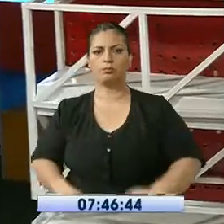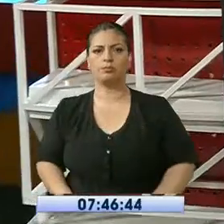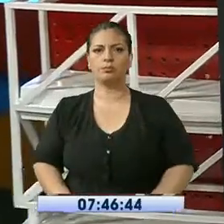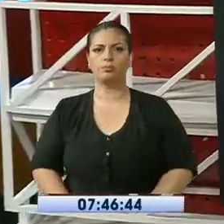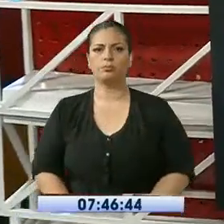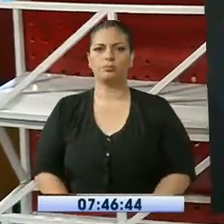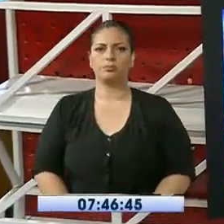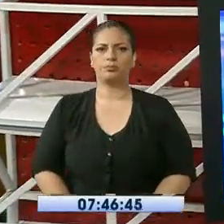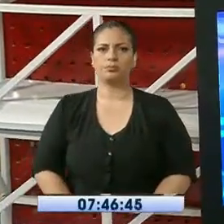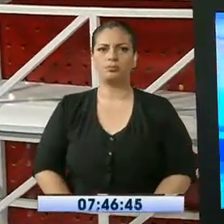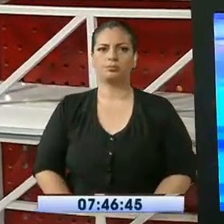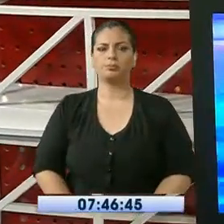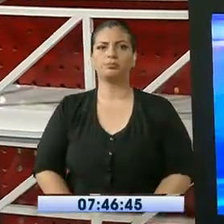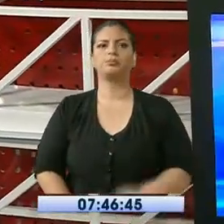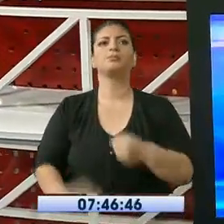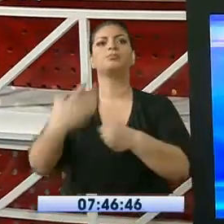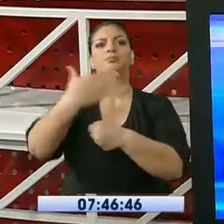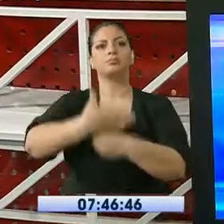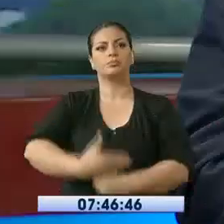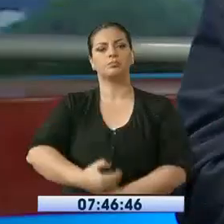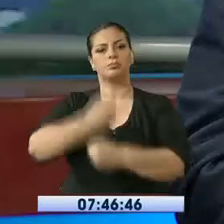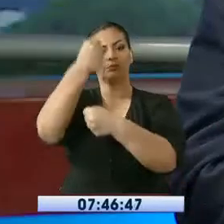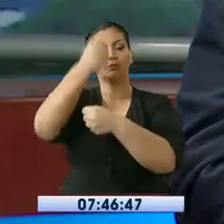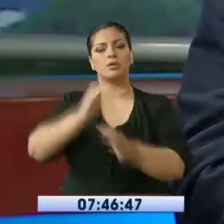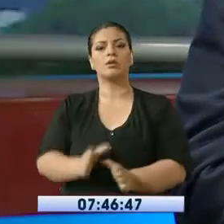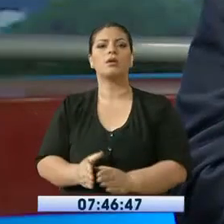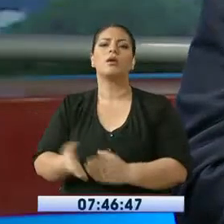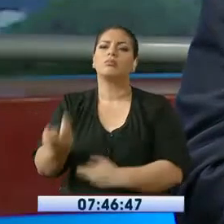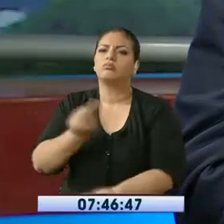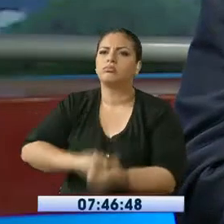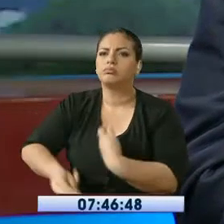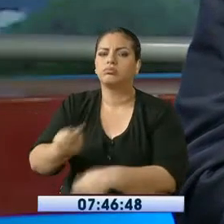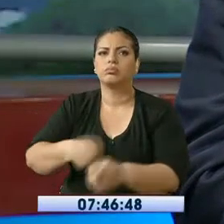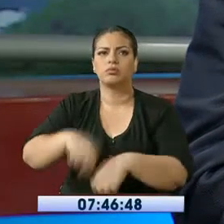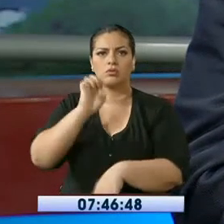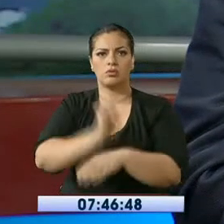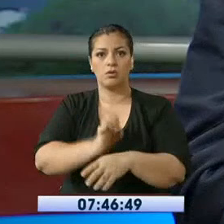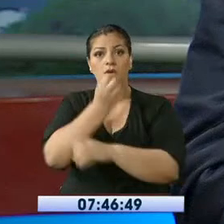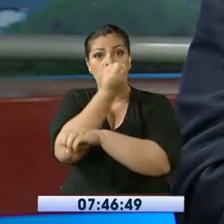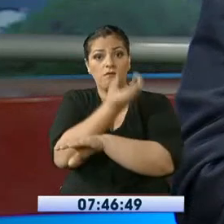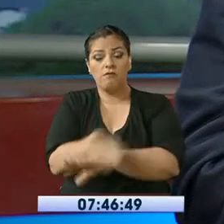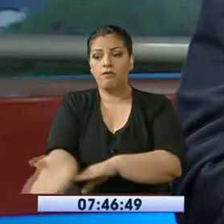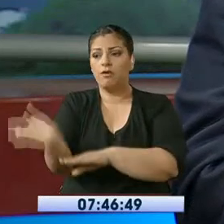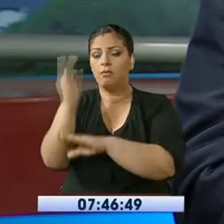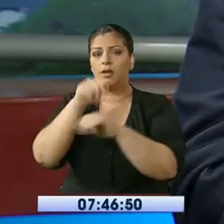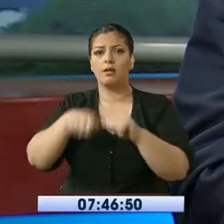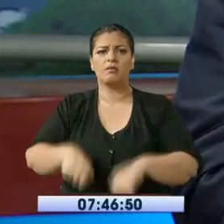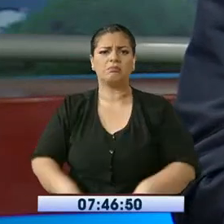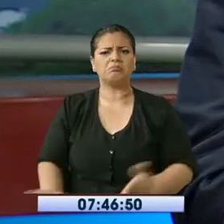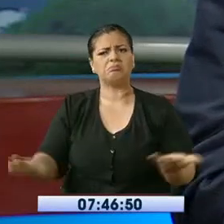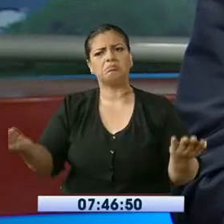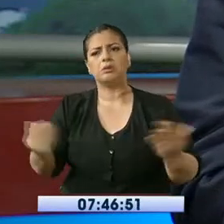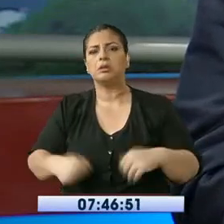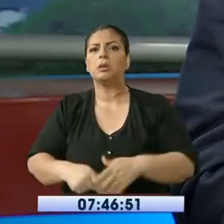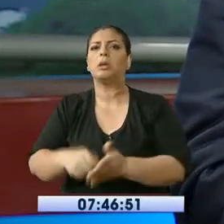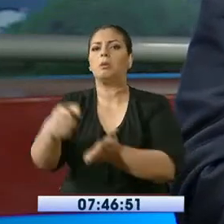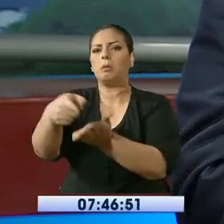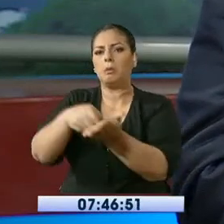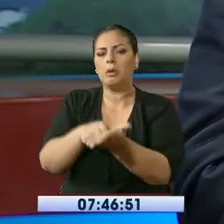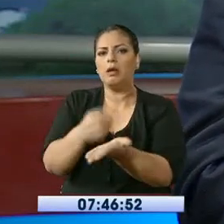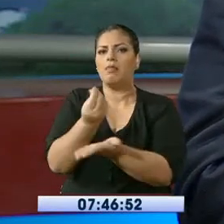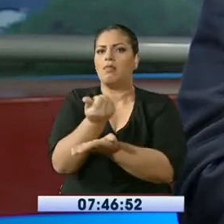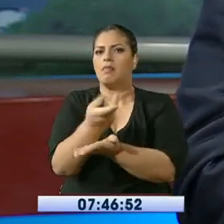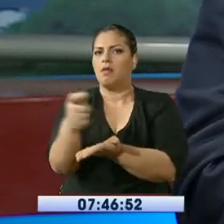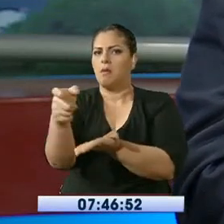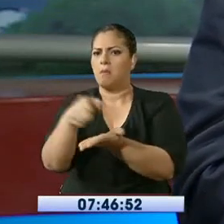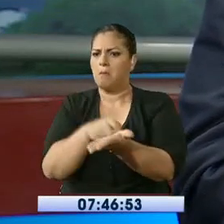La Federación de las Cámaras de Comercio del Ecuador consideran que el uso del dinero electrónico podría ser un plan a largo plazo para